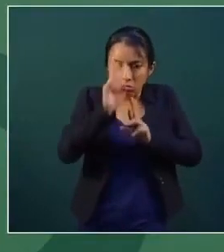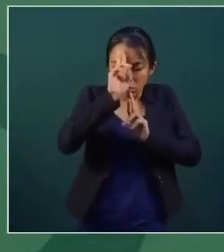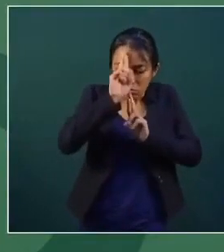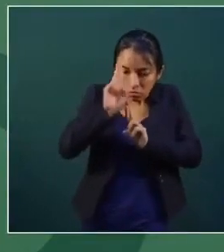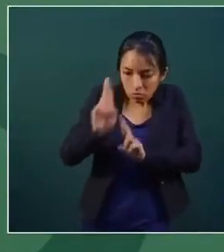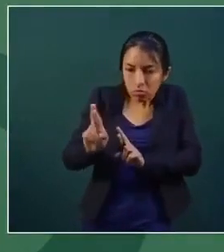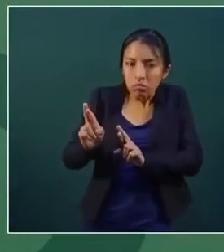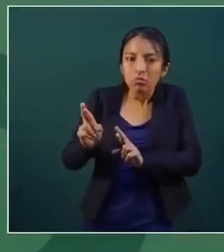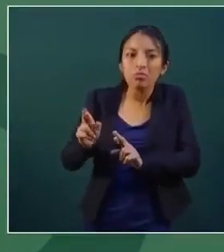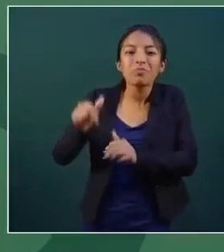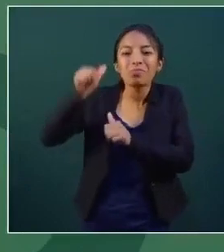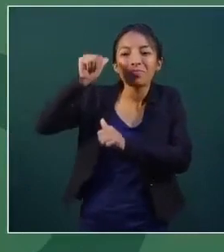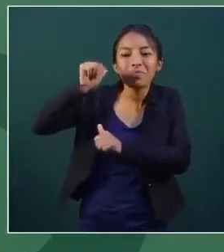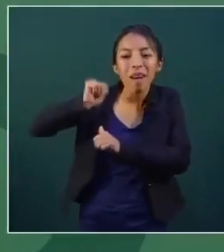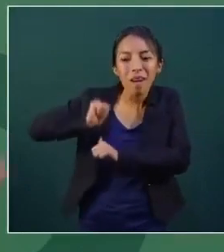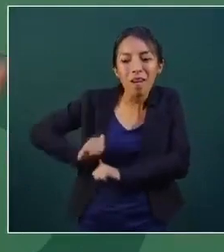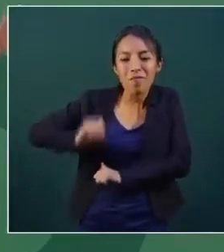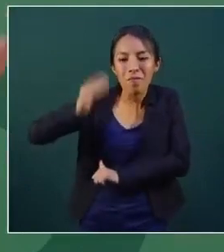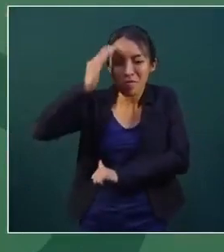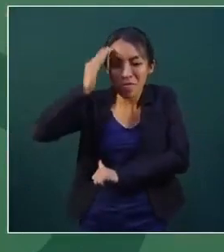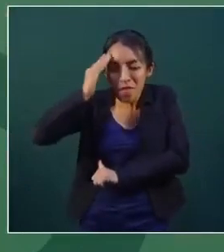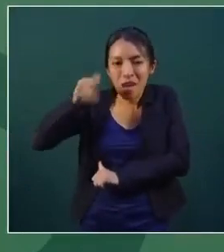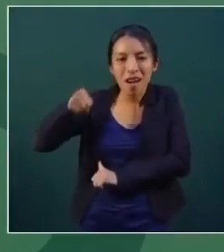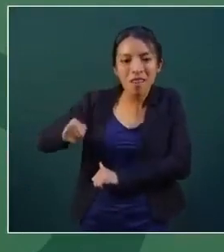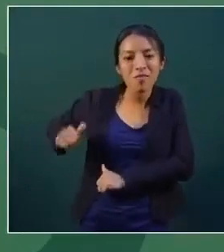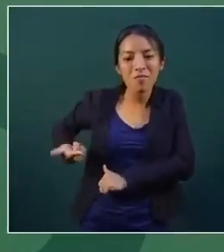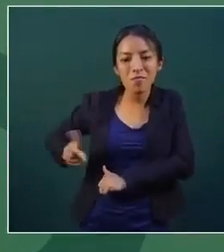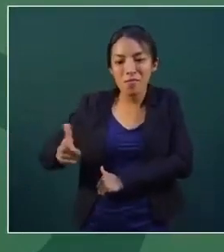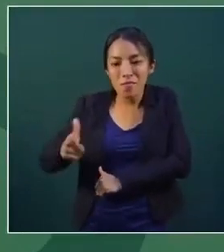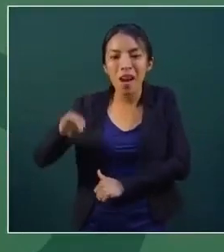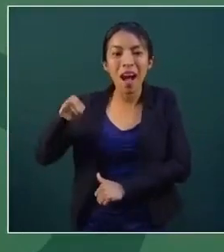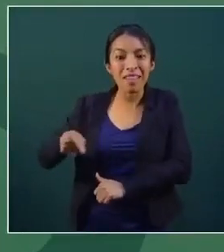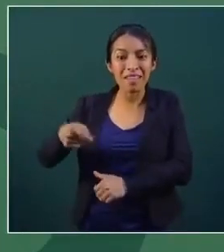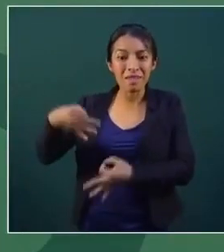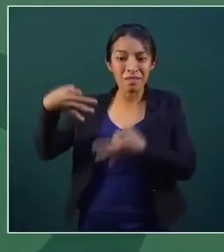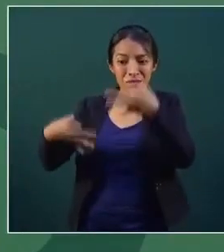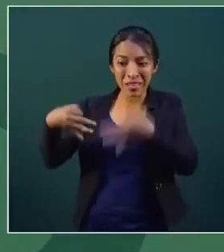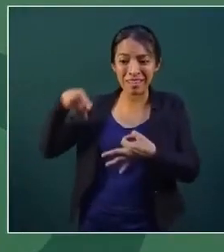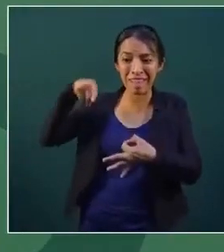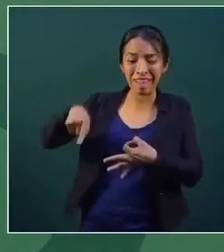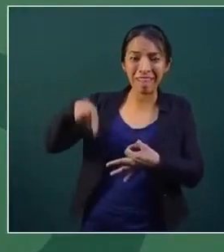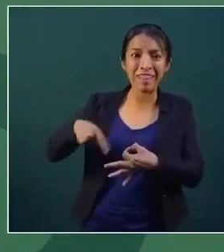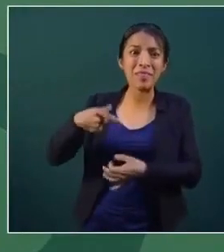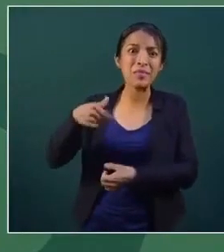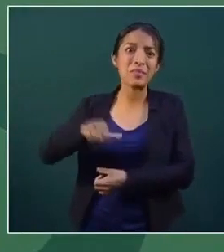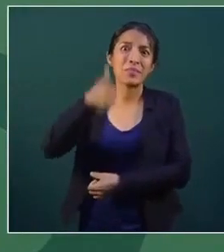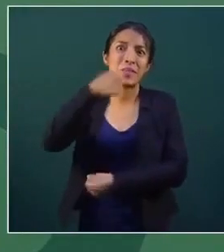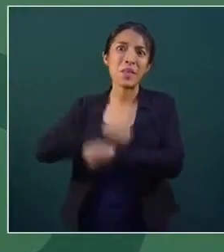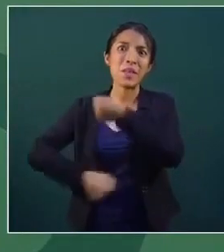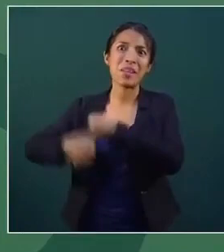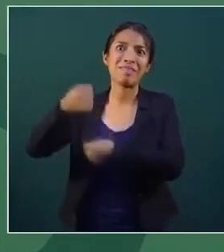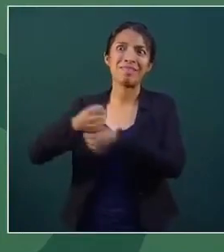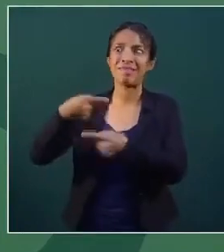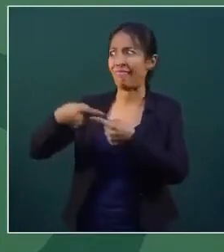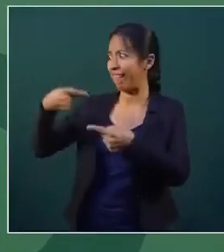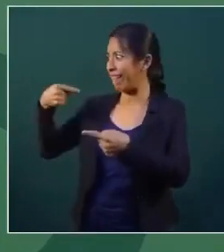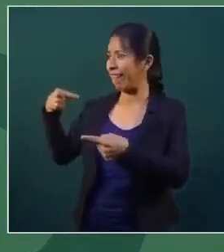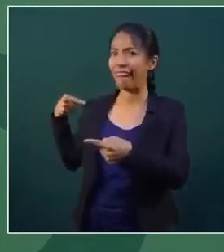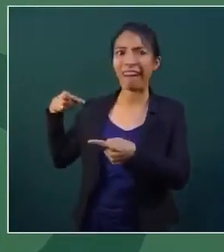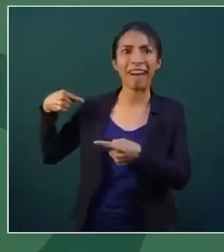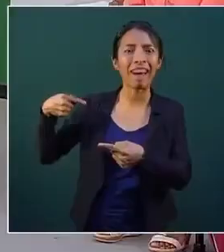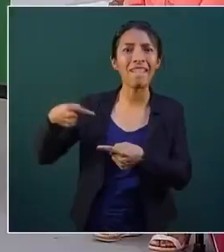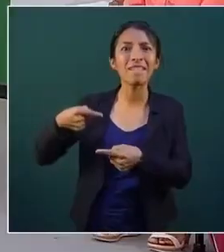de Guanajuato, porque el fiscal en Guanajuato lleva 11 años y está nombrado para 19